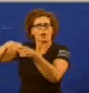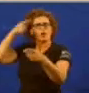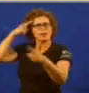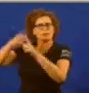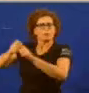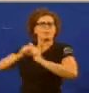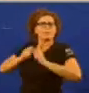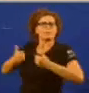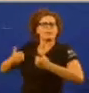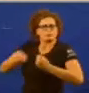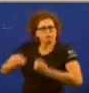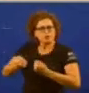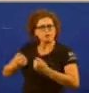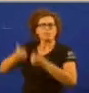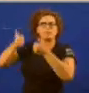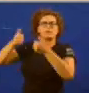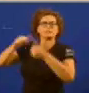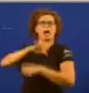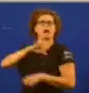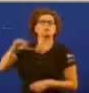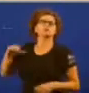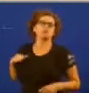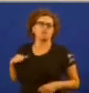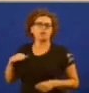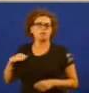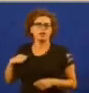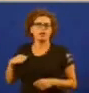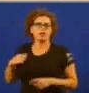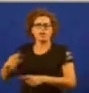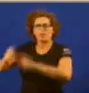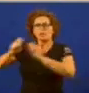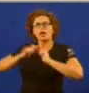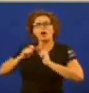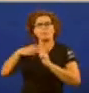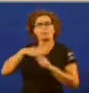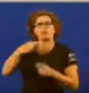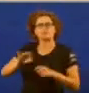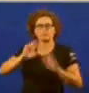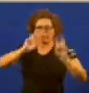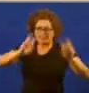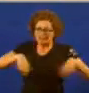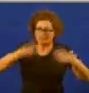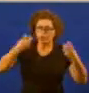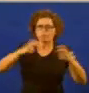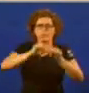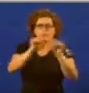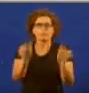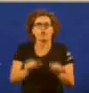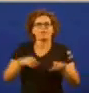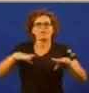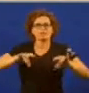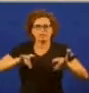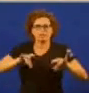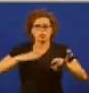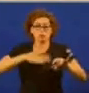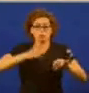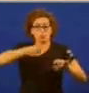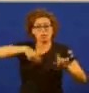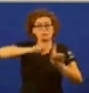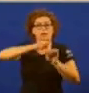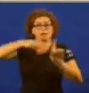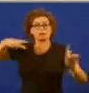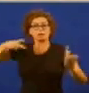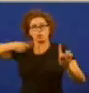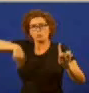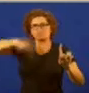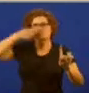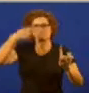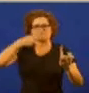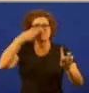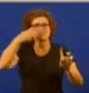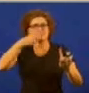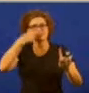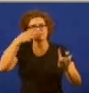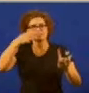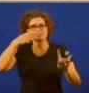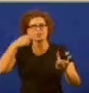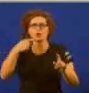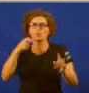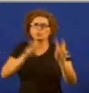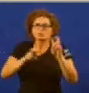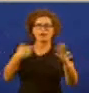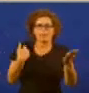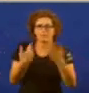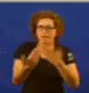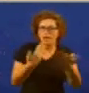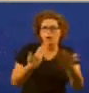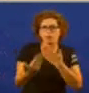máis forte e máis autónoma que contribuía a reformar o modelo territorial desde a nosa visión e desde os nosos intereses desde o